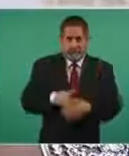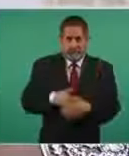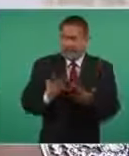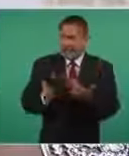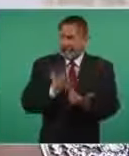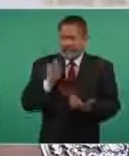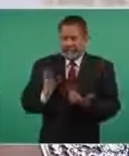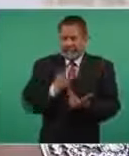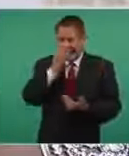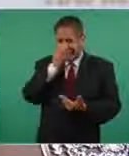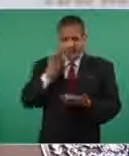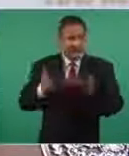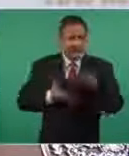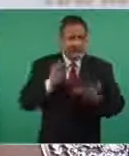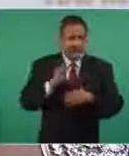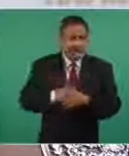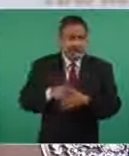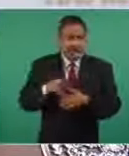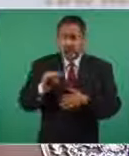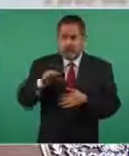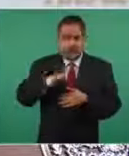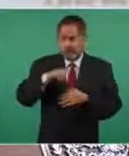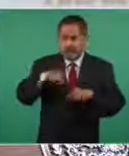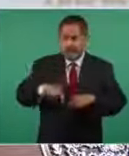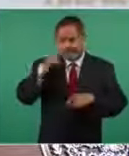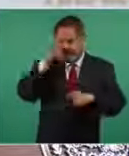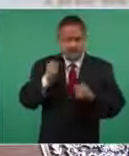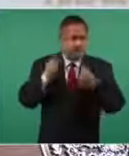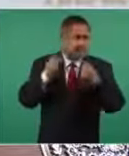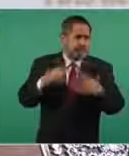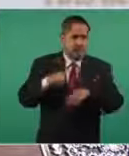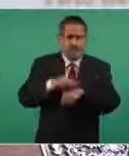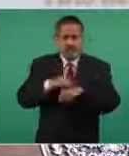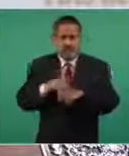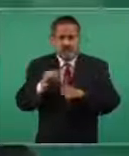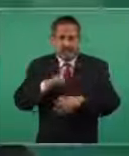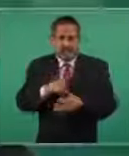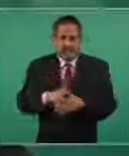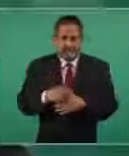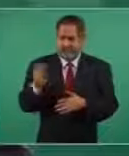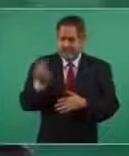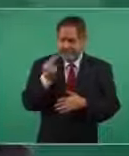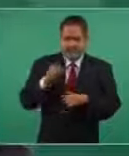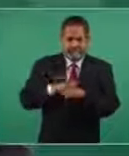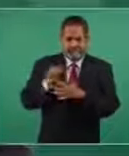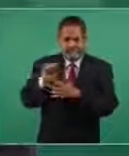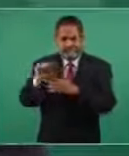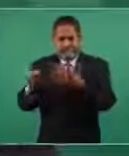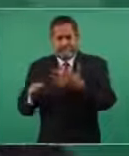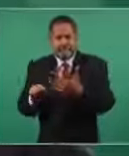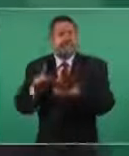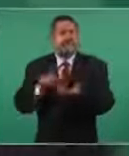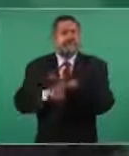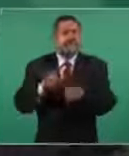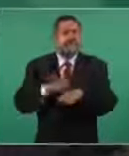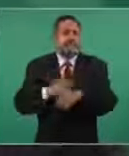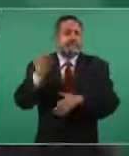Nuestro país no tiene los médicos que requieren por una política